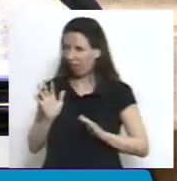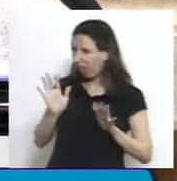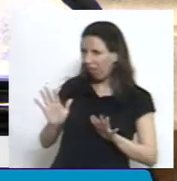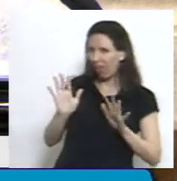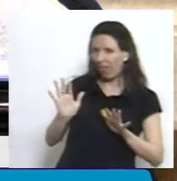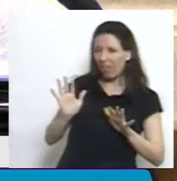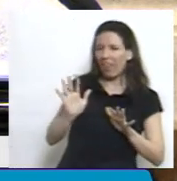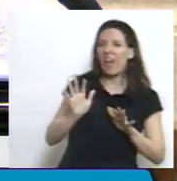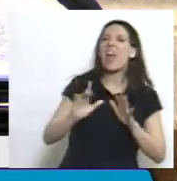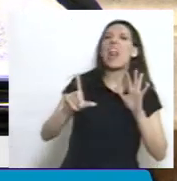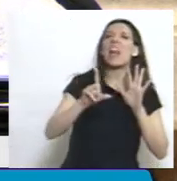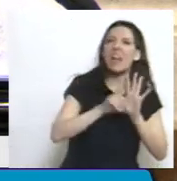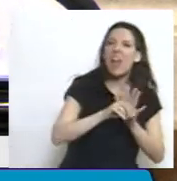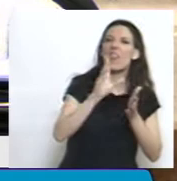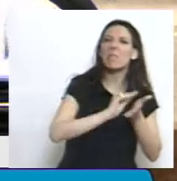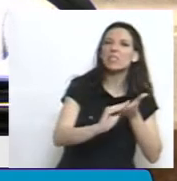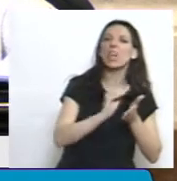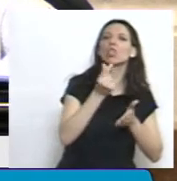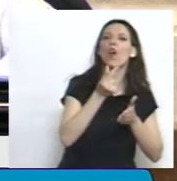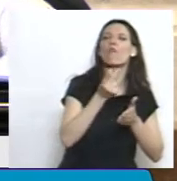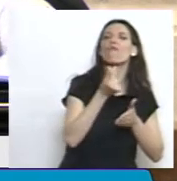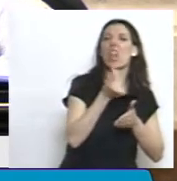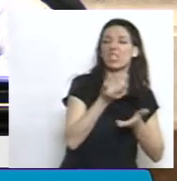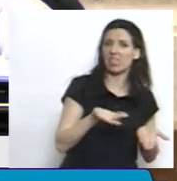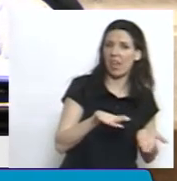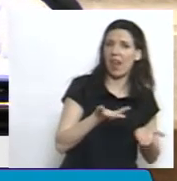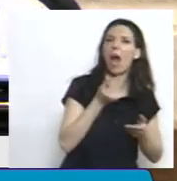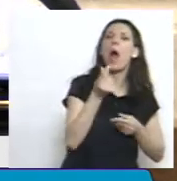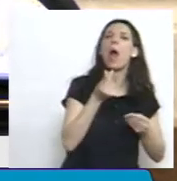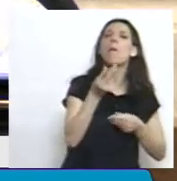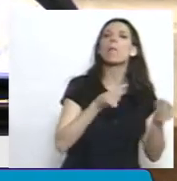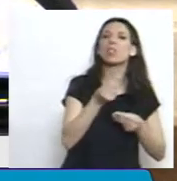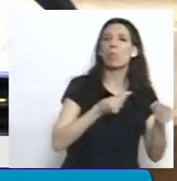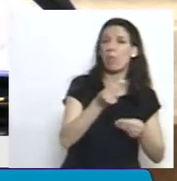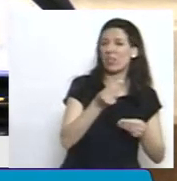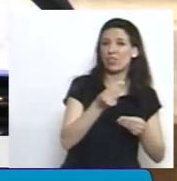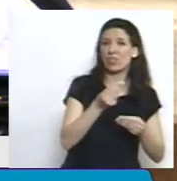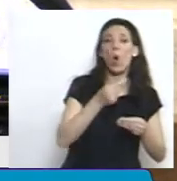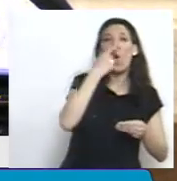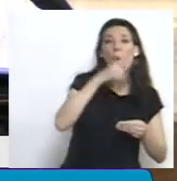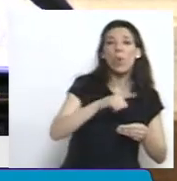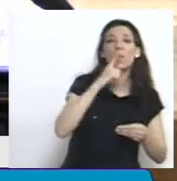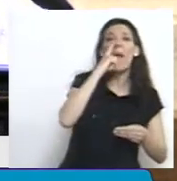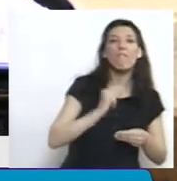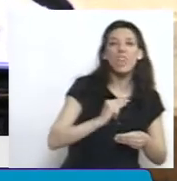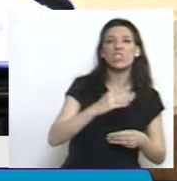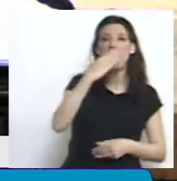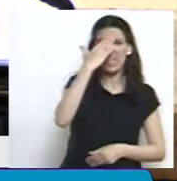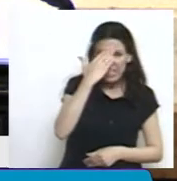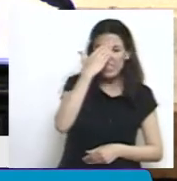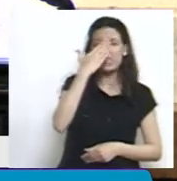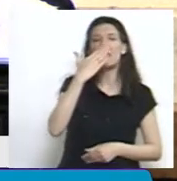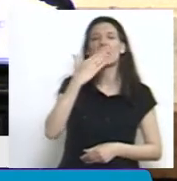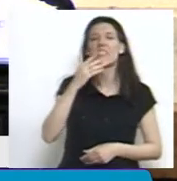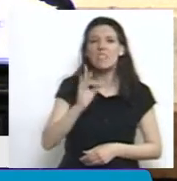de la ley de administración financiera que el presupuesto debe como tarde estar presentado el 15 de septiembre de cada año